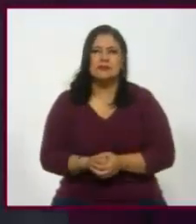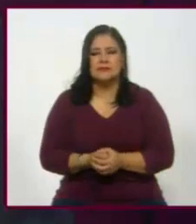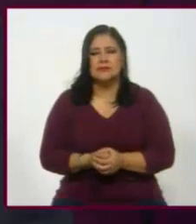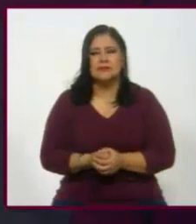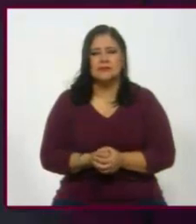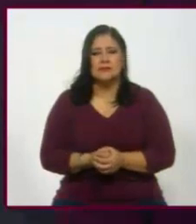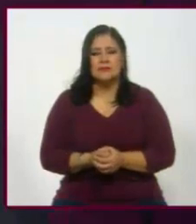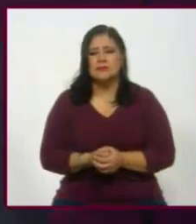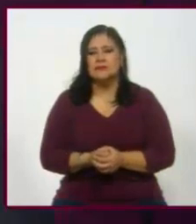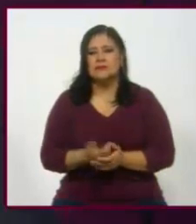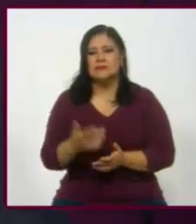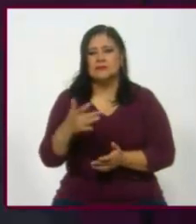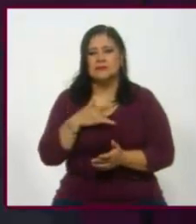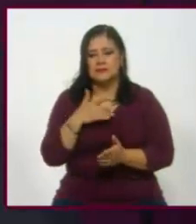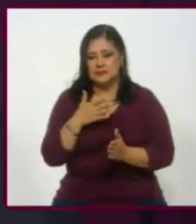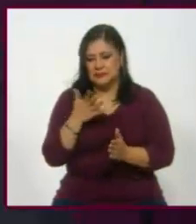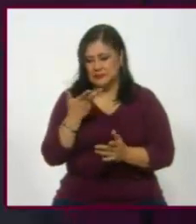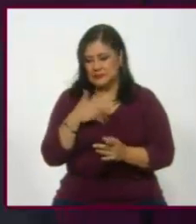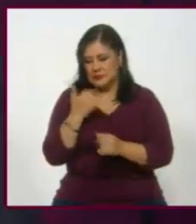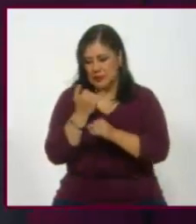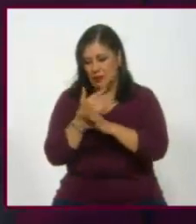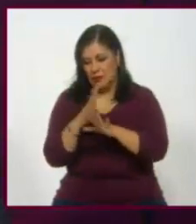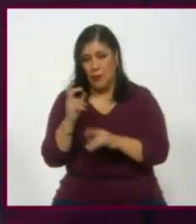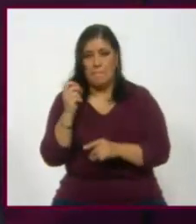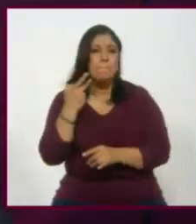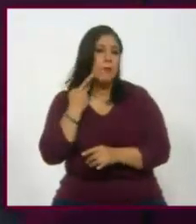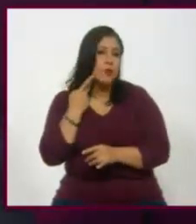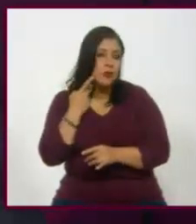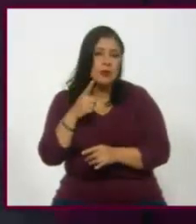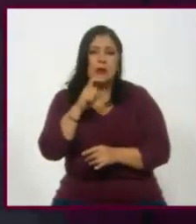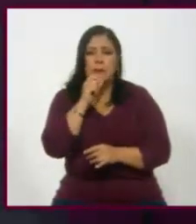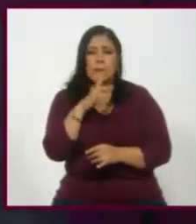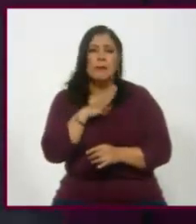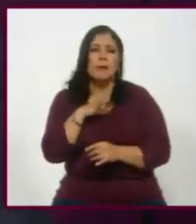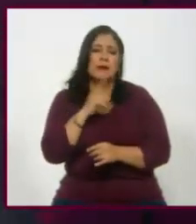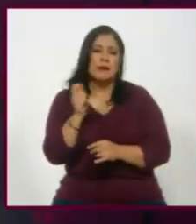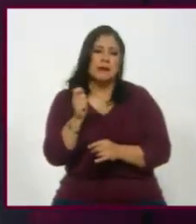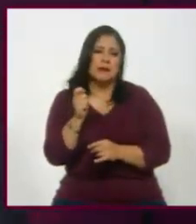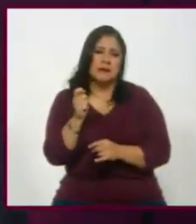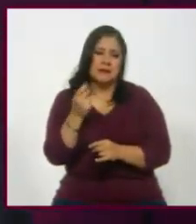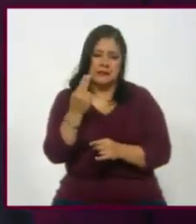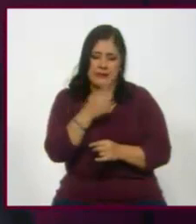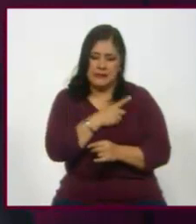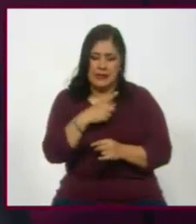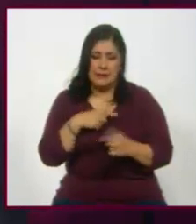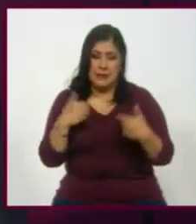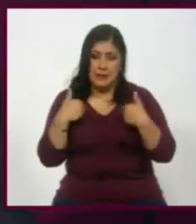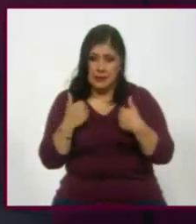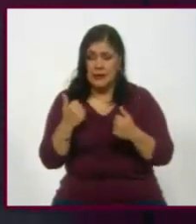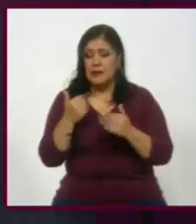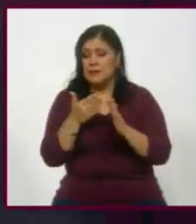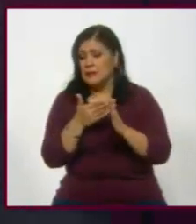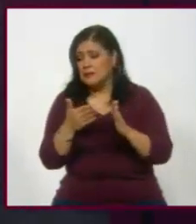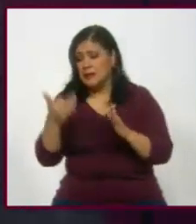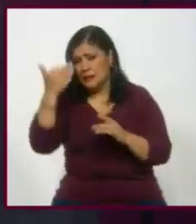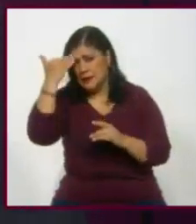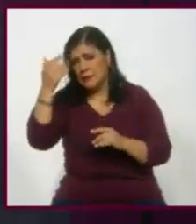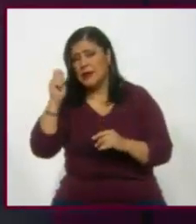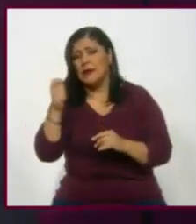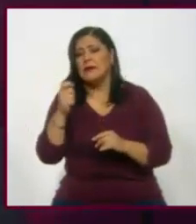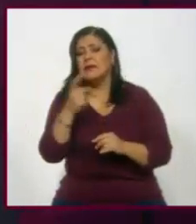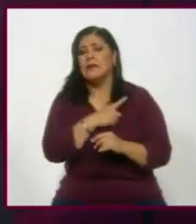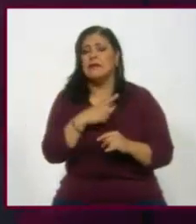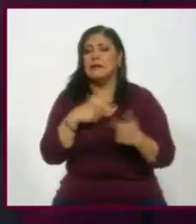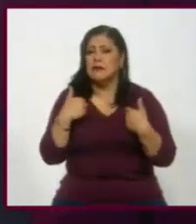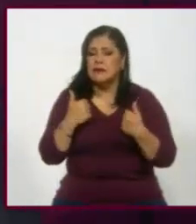en estos términos de tener información política, pero tener también la sofisticación política para entenderlo, lo que va a tomar tiempo a entender es cómo dentro de